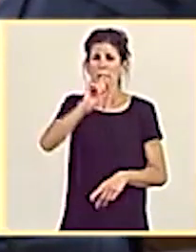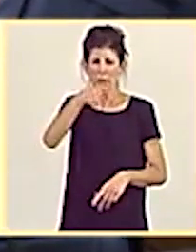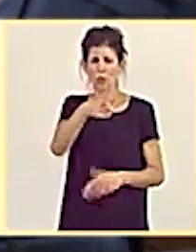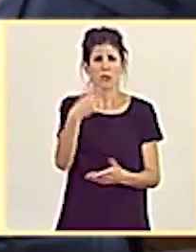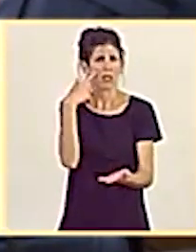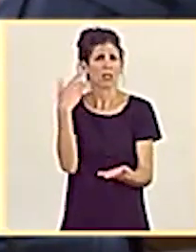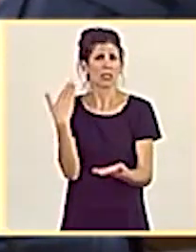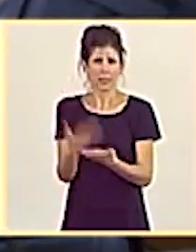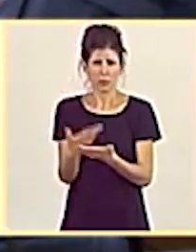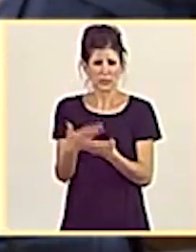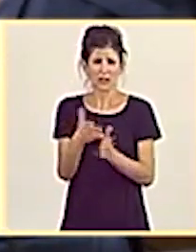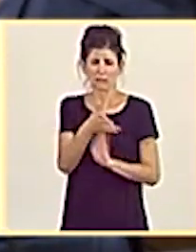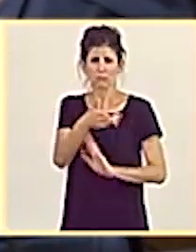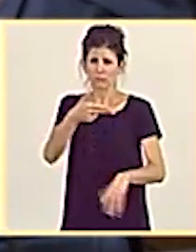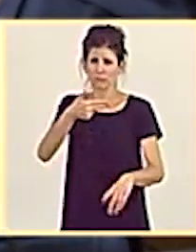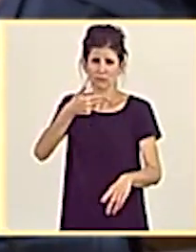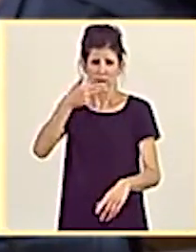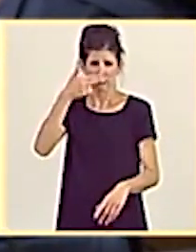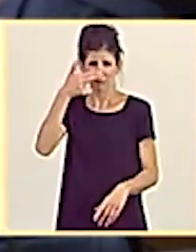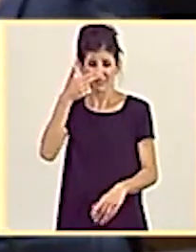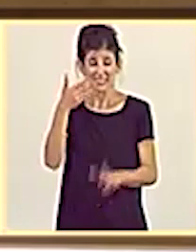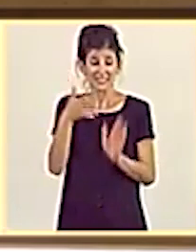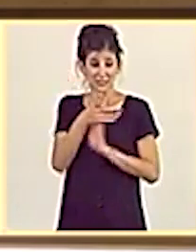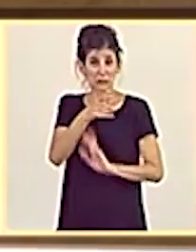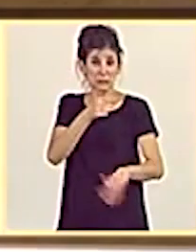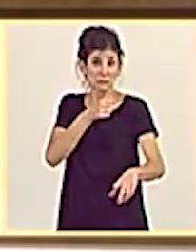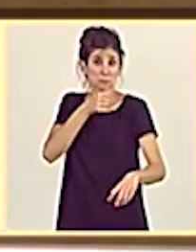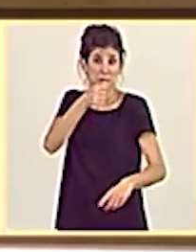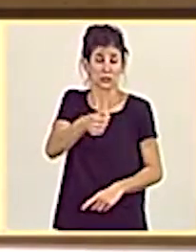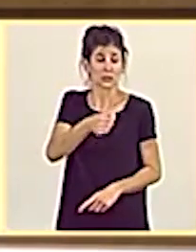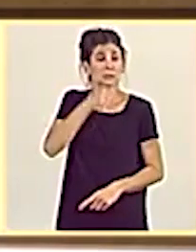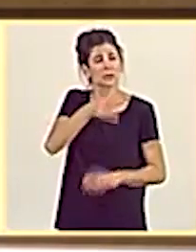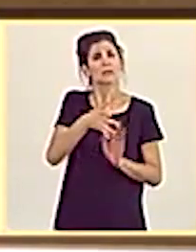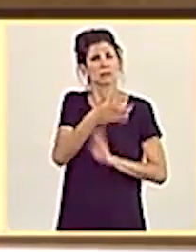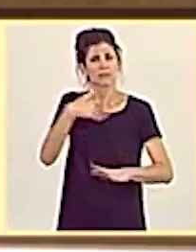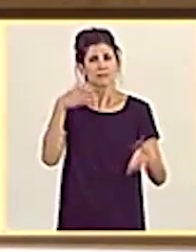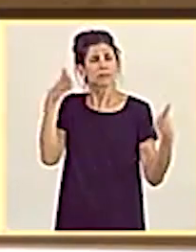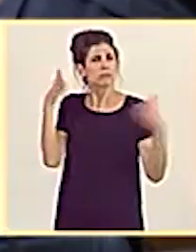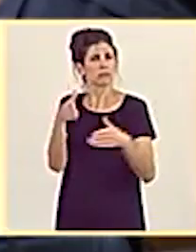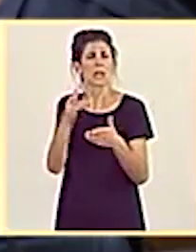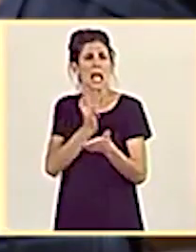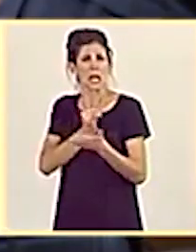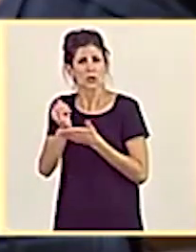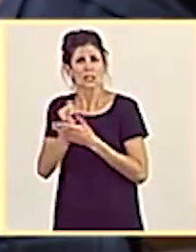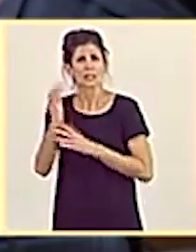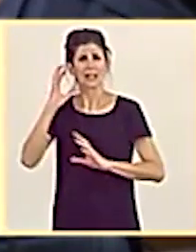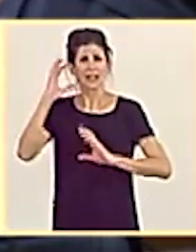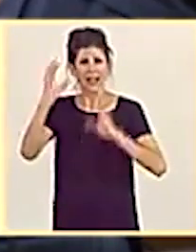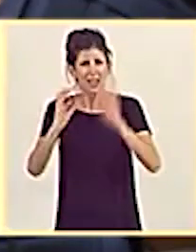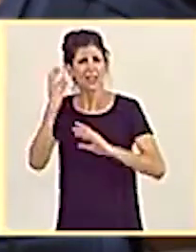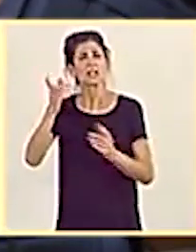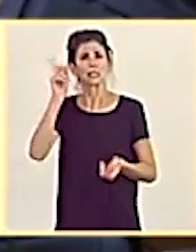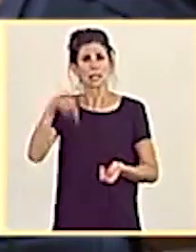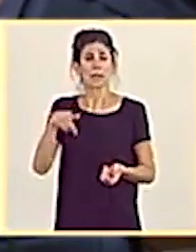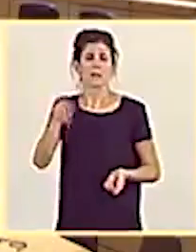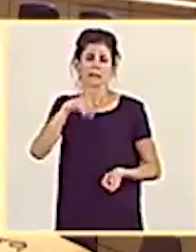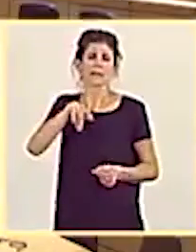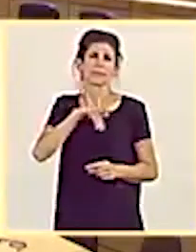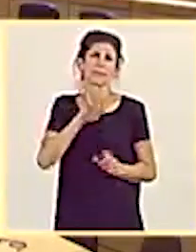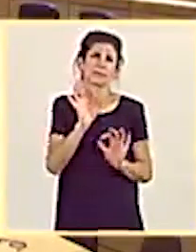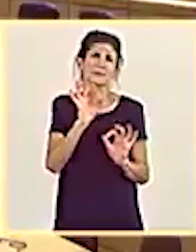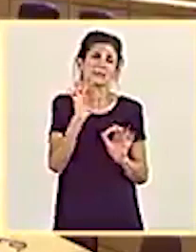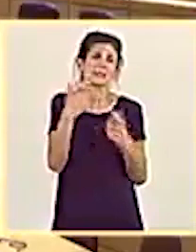usted el interés que tiene el Grupo Socialista por los agricultores, por los ganaderos y por todo nuestro medio rural.